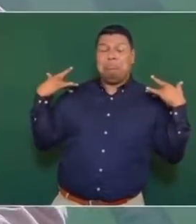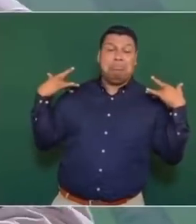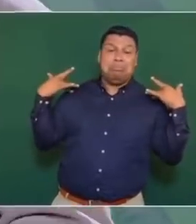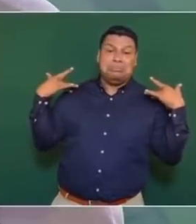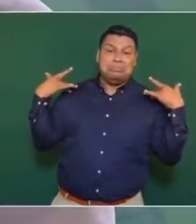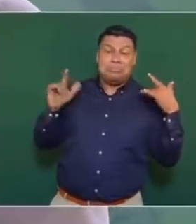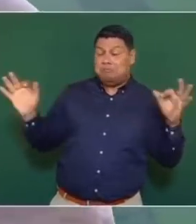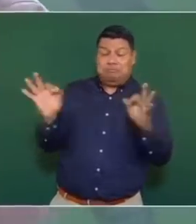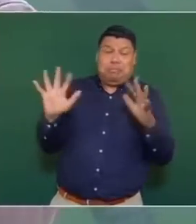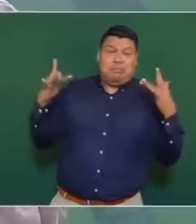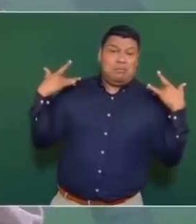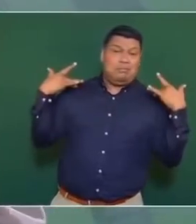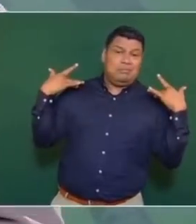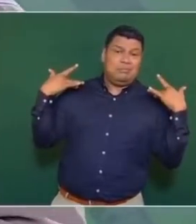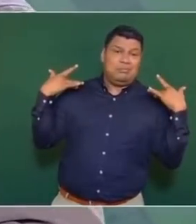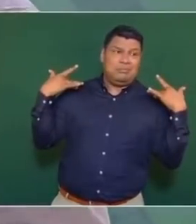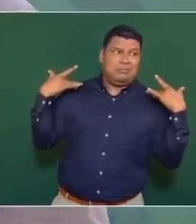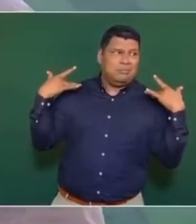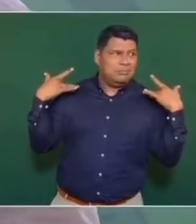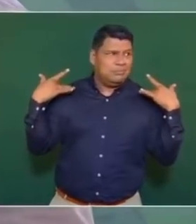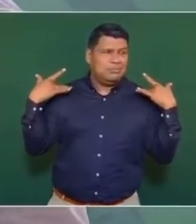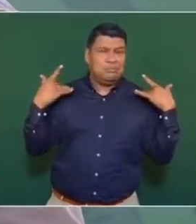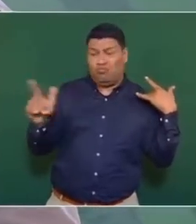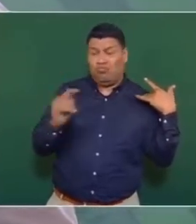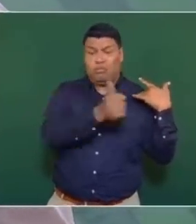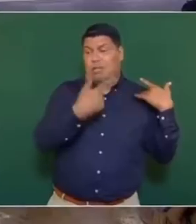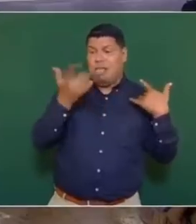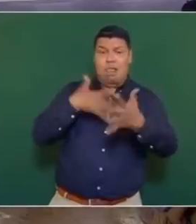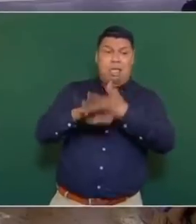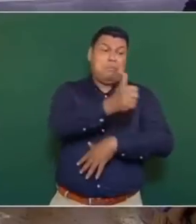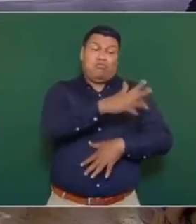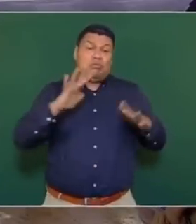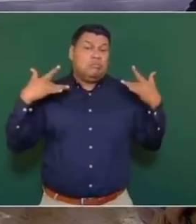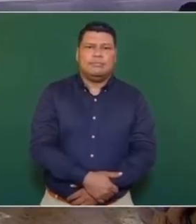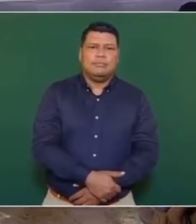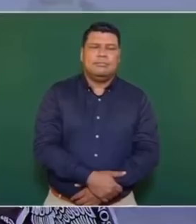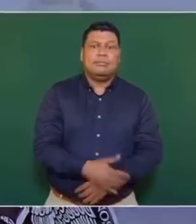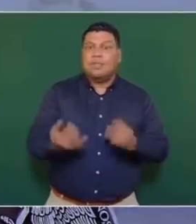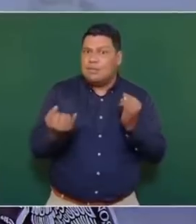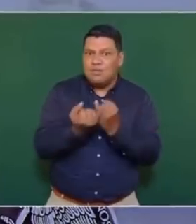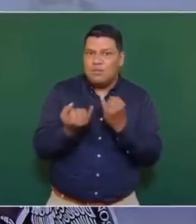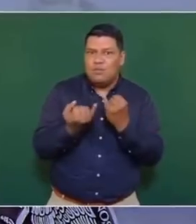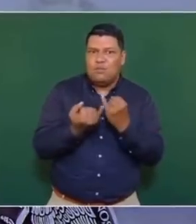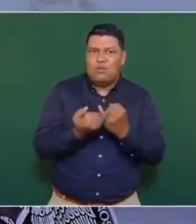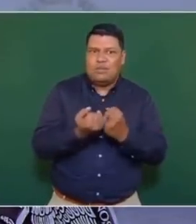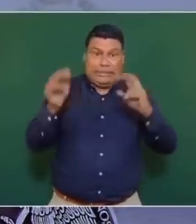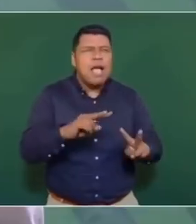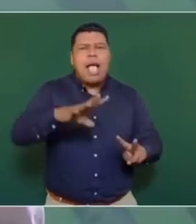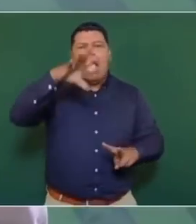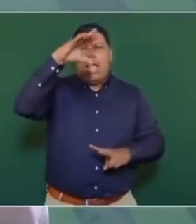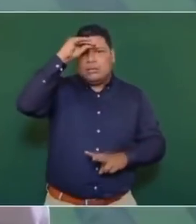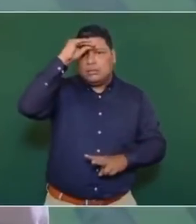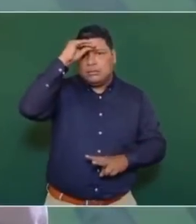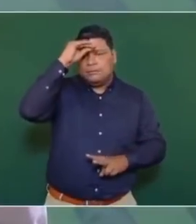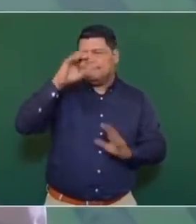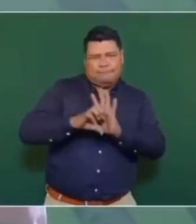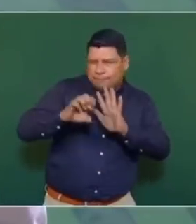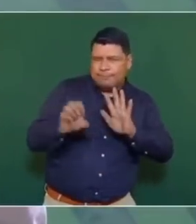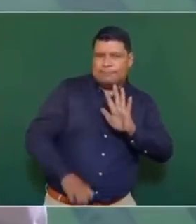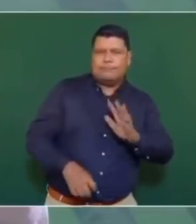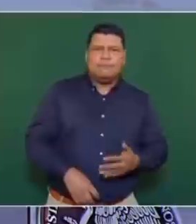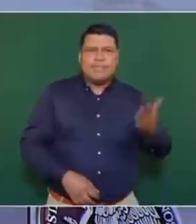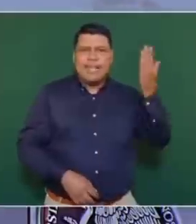este, allá ustedes, ¿no? este, no se llevan fuerte, pero además, sobre este tema, ¿cómo aprobaron